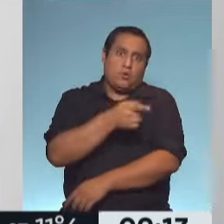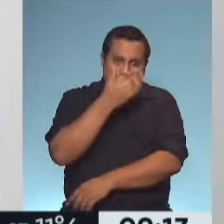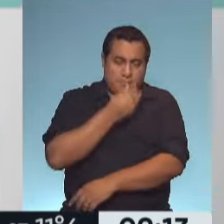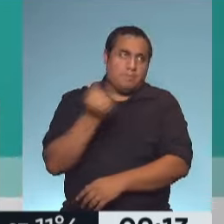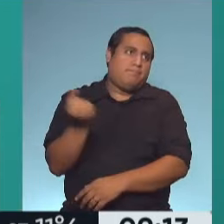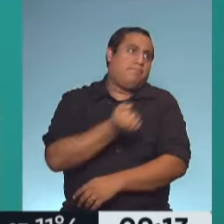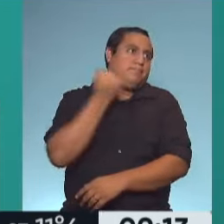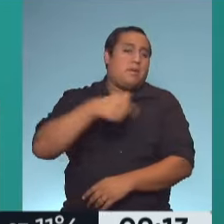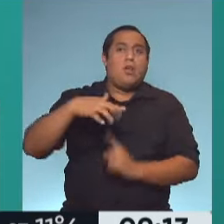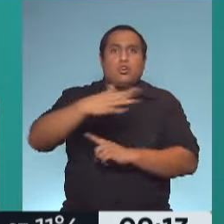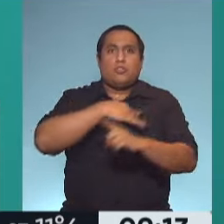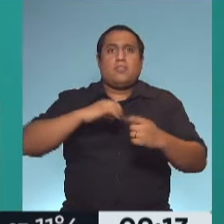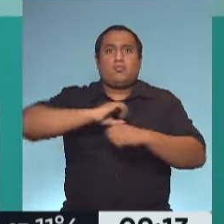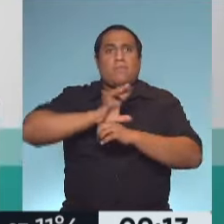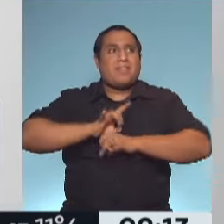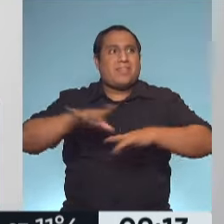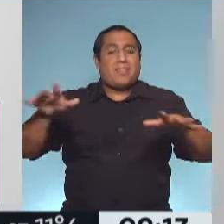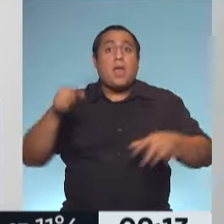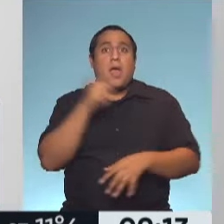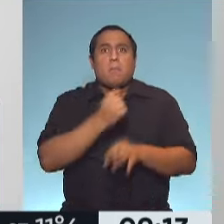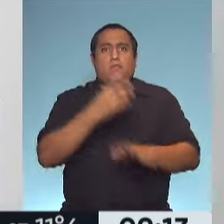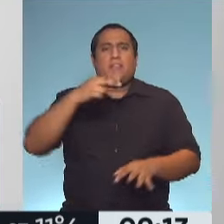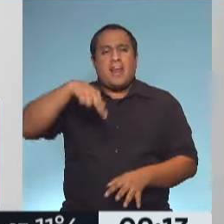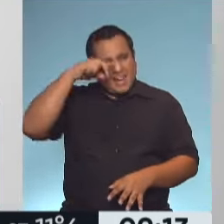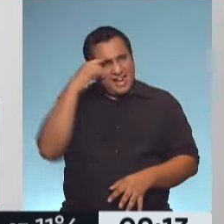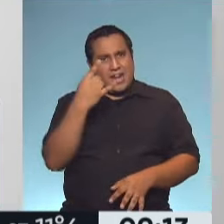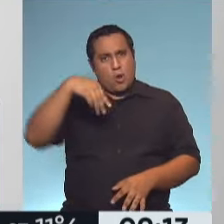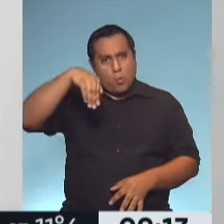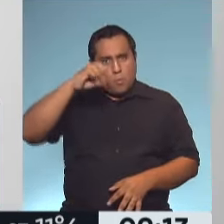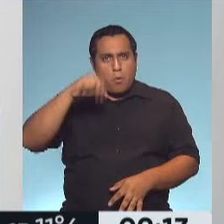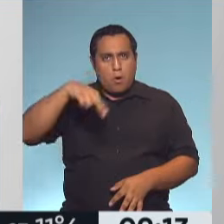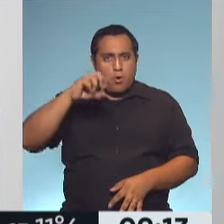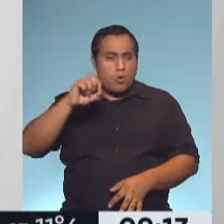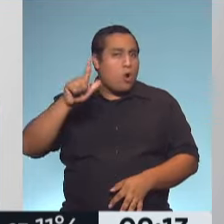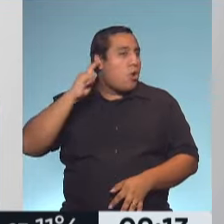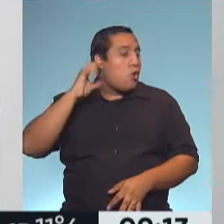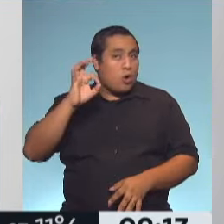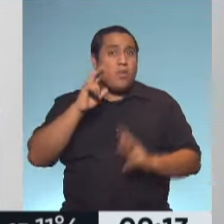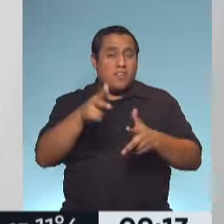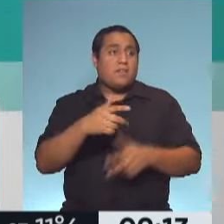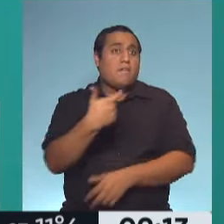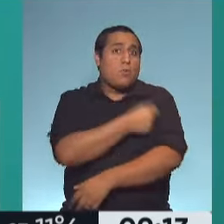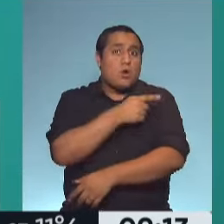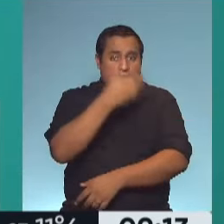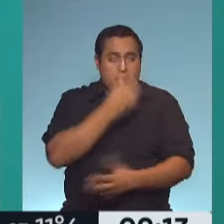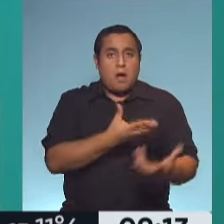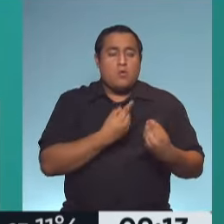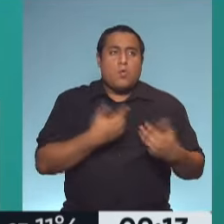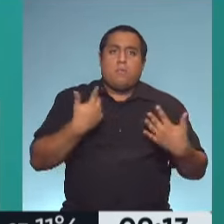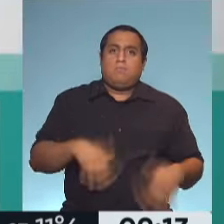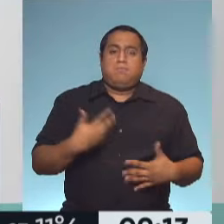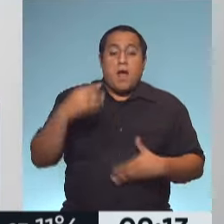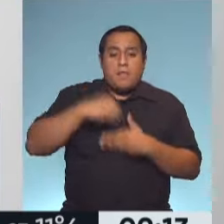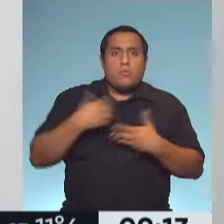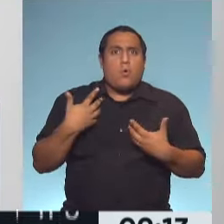esencial en un contexto de pandemia. Él, que es neumonólogo, nos decía que toma otra dimensión y que nos ayuda a tener alerta, ni más ni menos, que nuestro